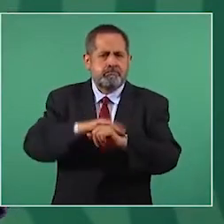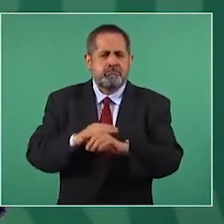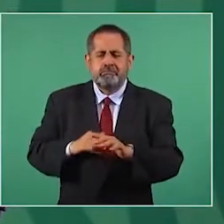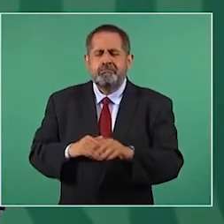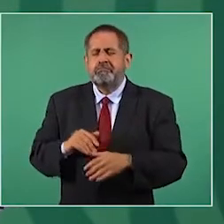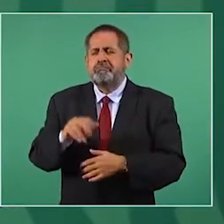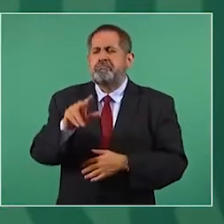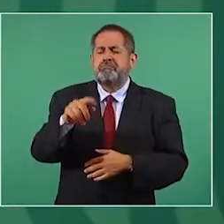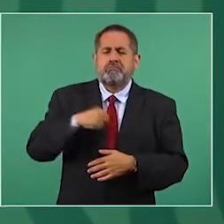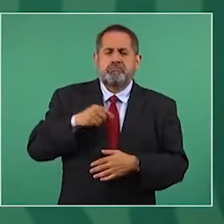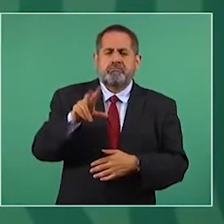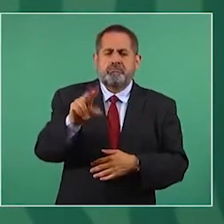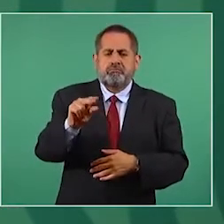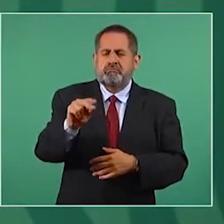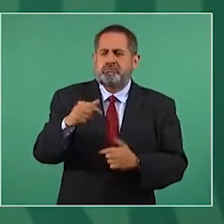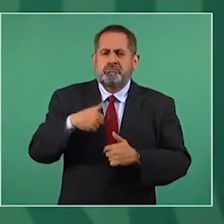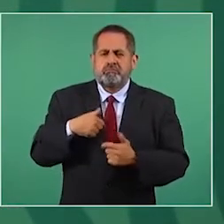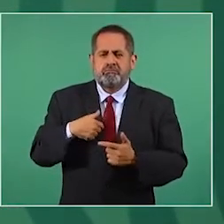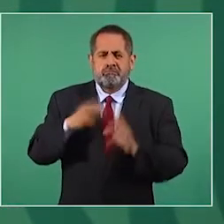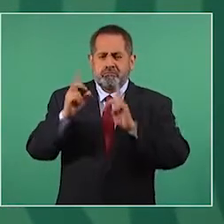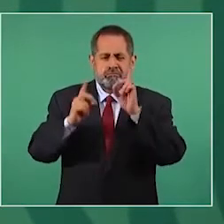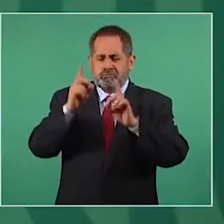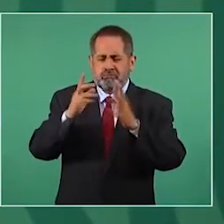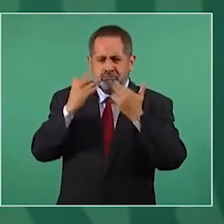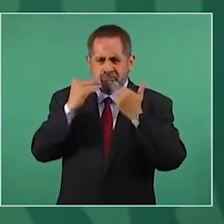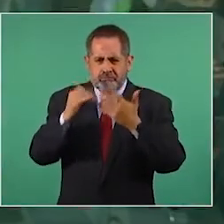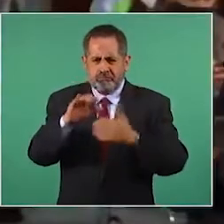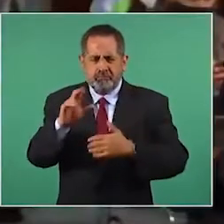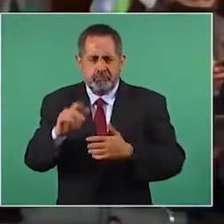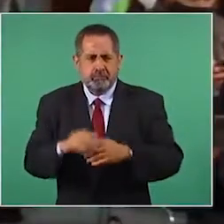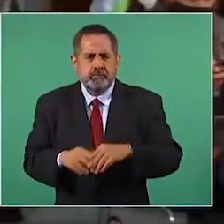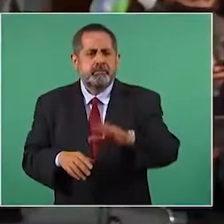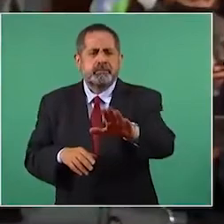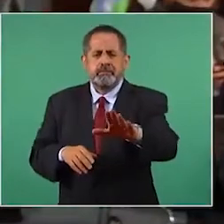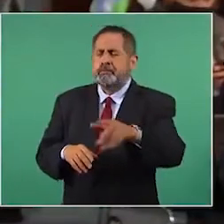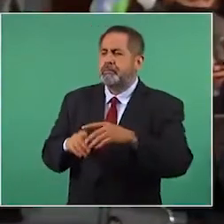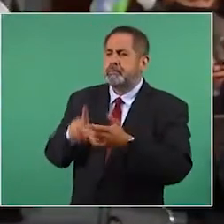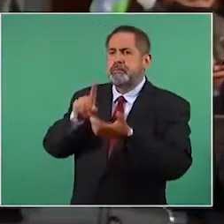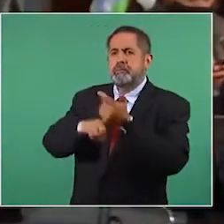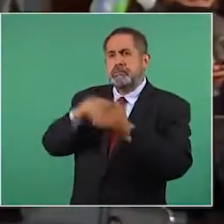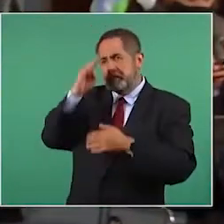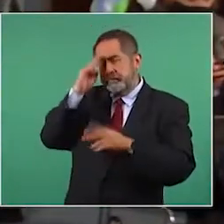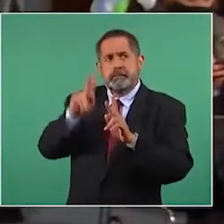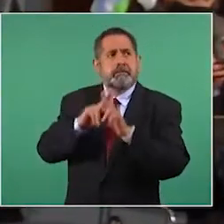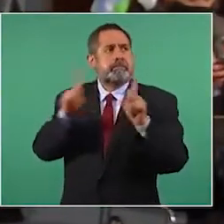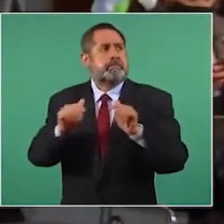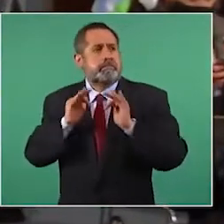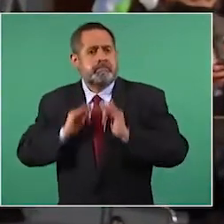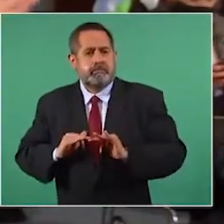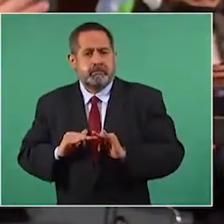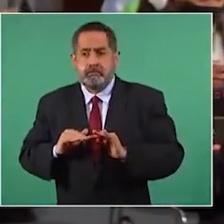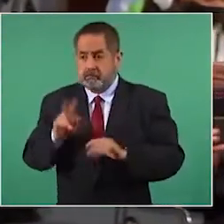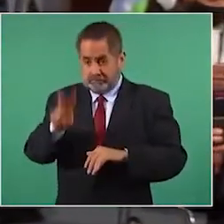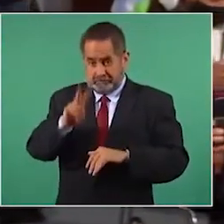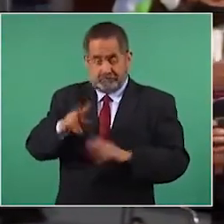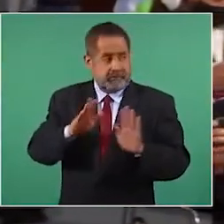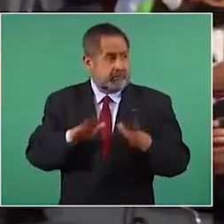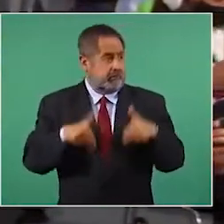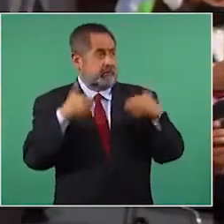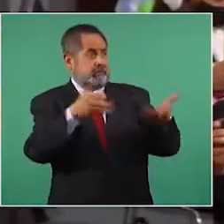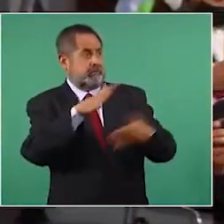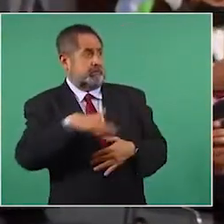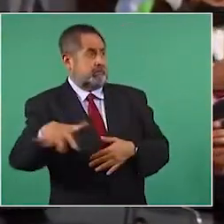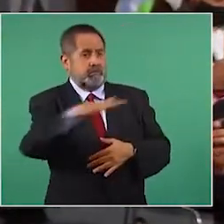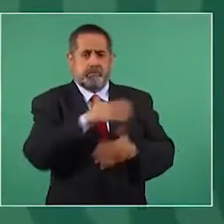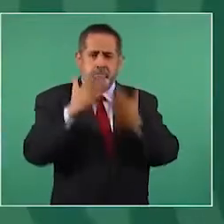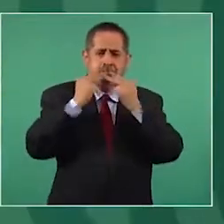tenemos duda, Jorge. Pero es que yo por eso hablo de la burbuja, porque usted habla de paz y tranquilidad. Sale de Palacio Nacional y no hay paz